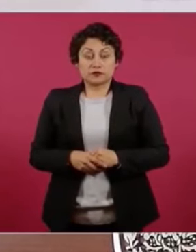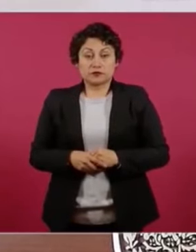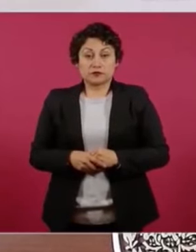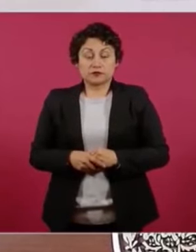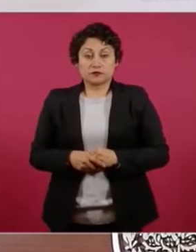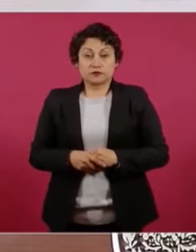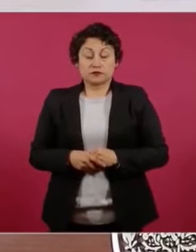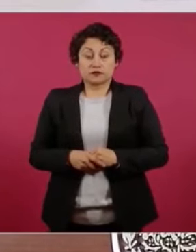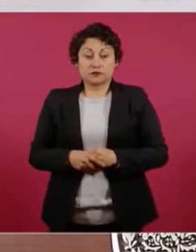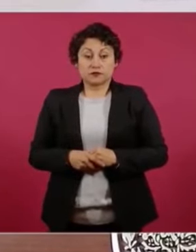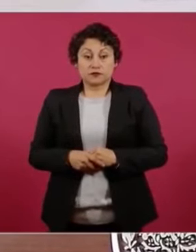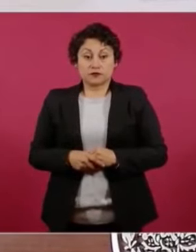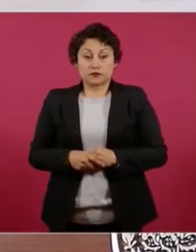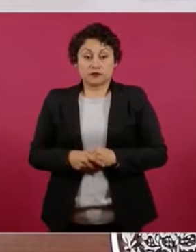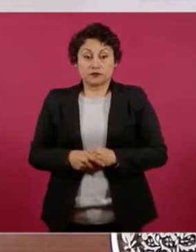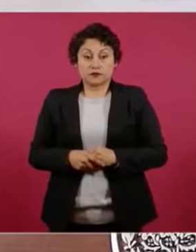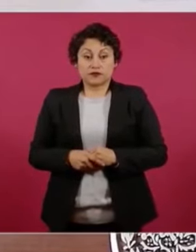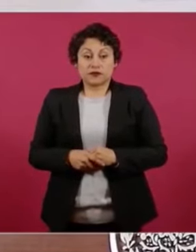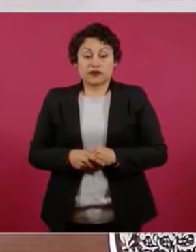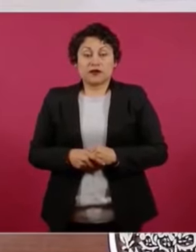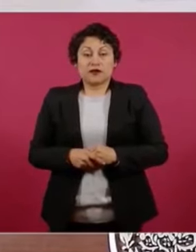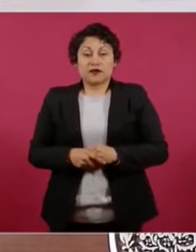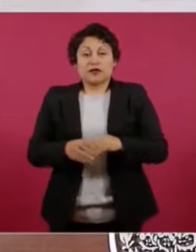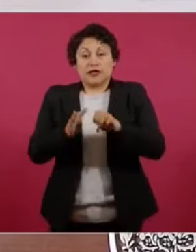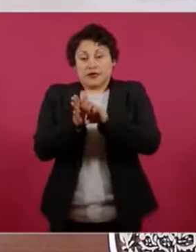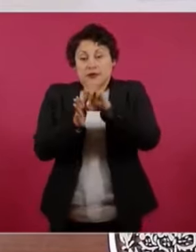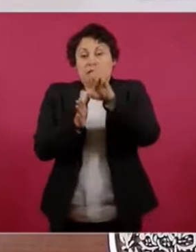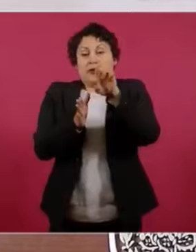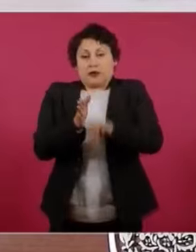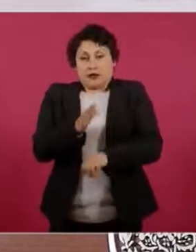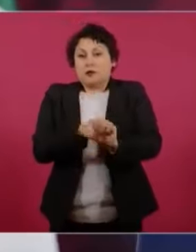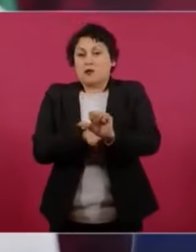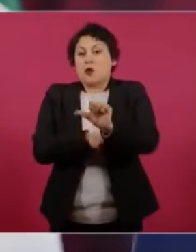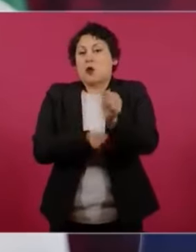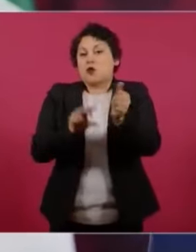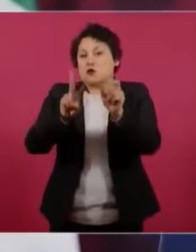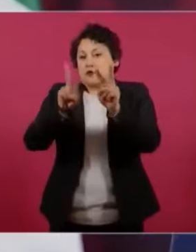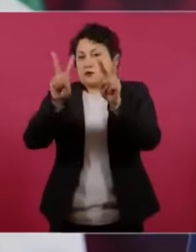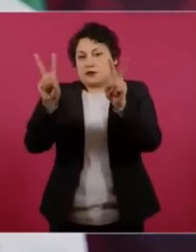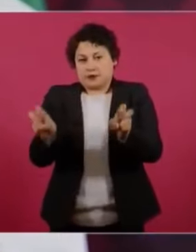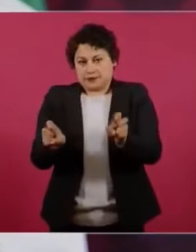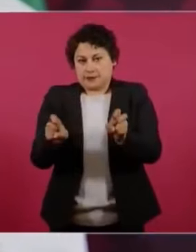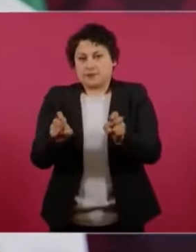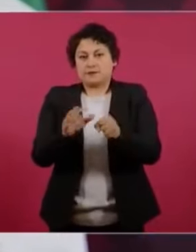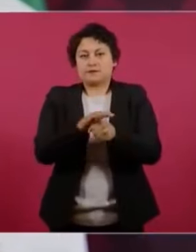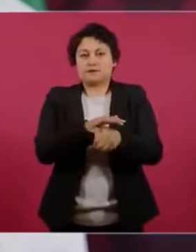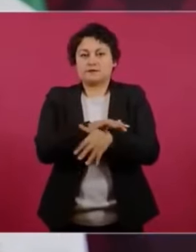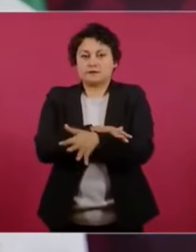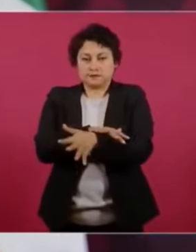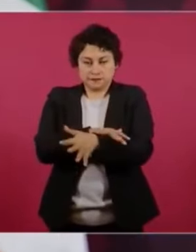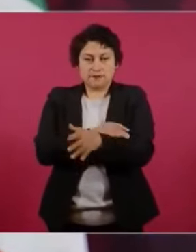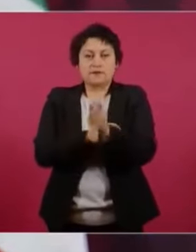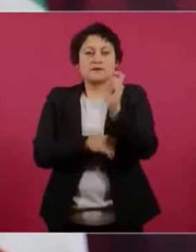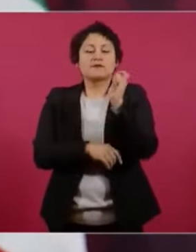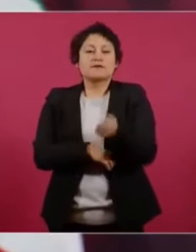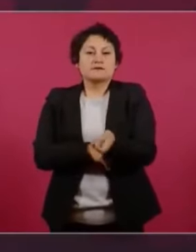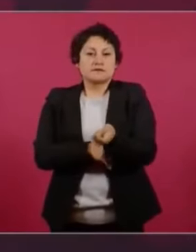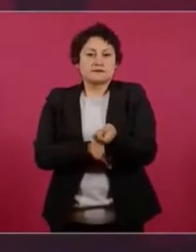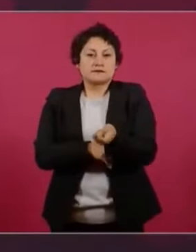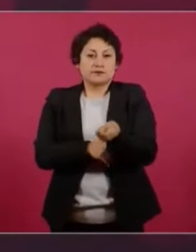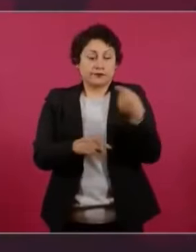de Ayotzinapa, hasta el día de hoy